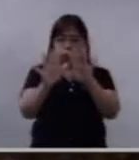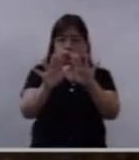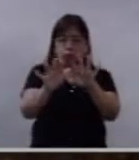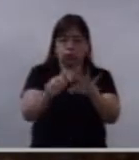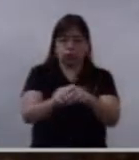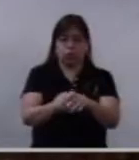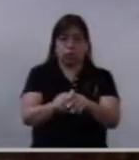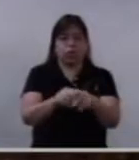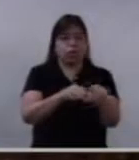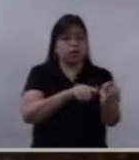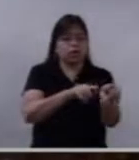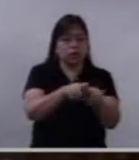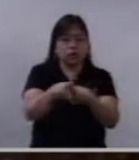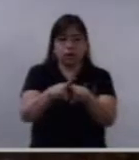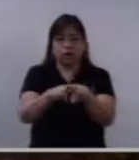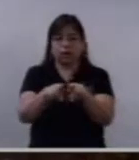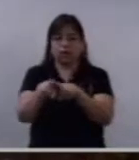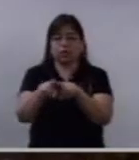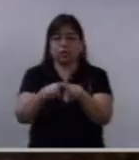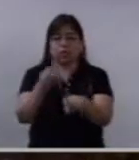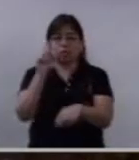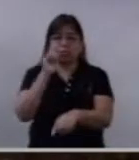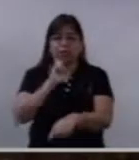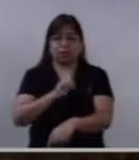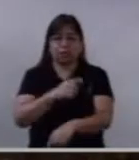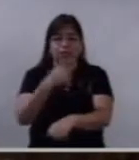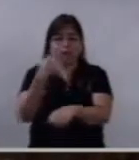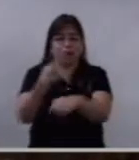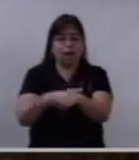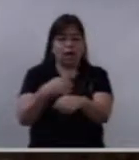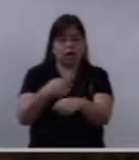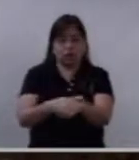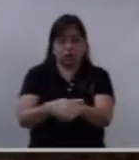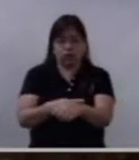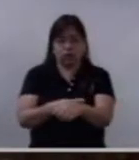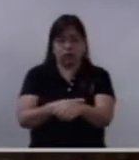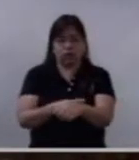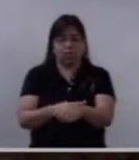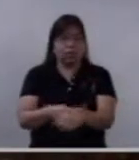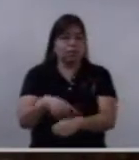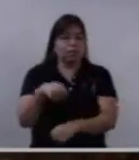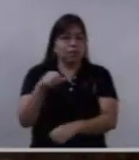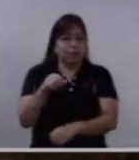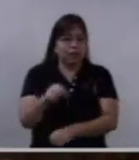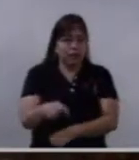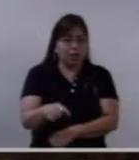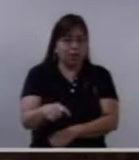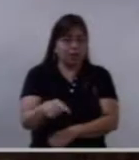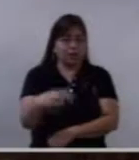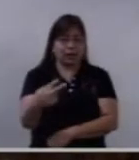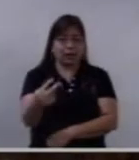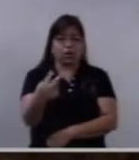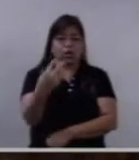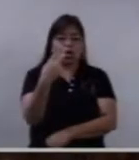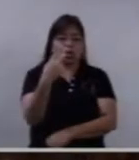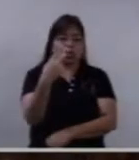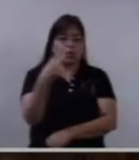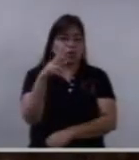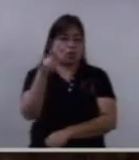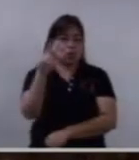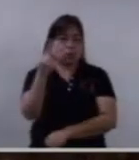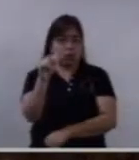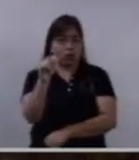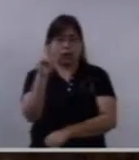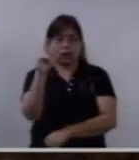las hermanas y hermanos enfermos y de todos aquellos que bondadosamente, por medio de la